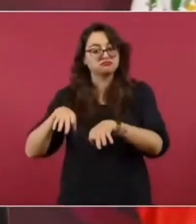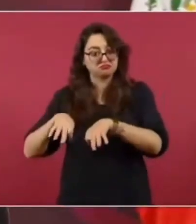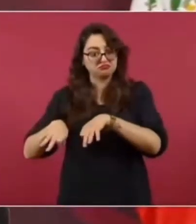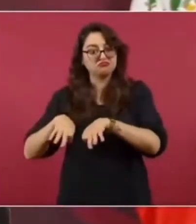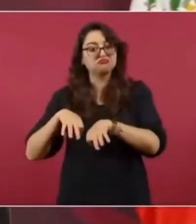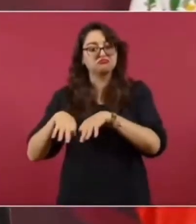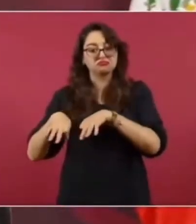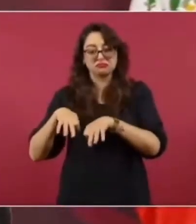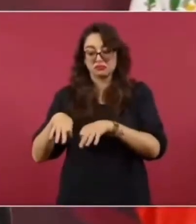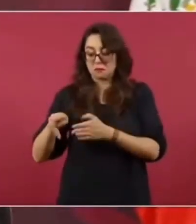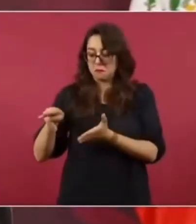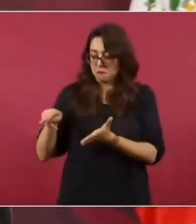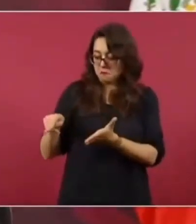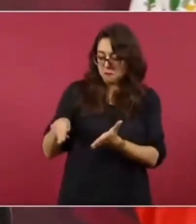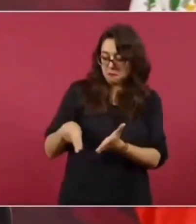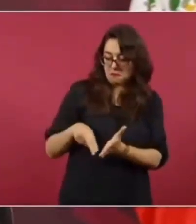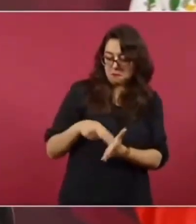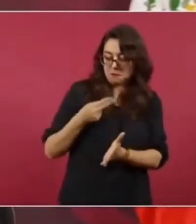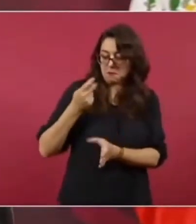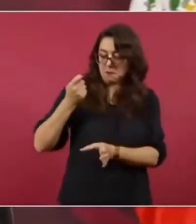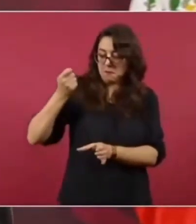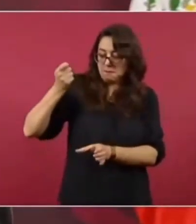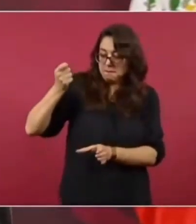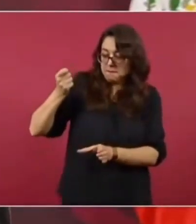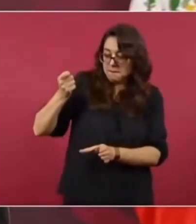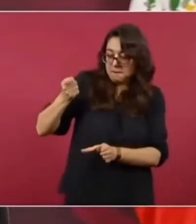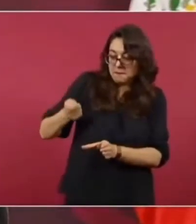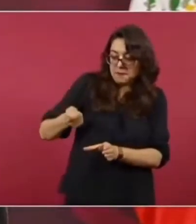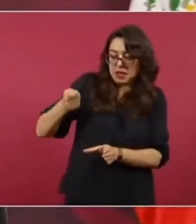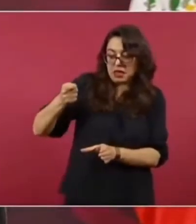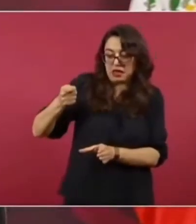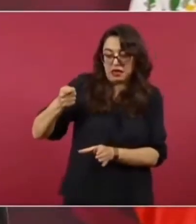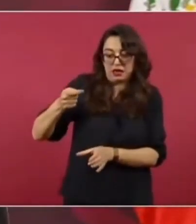y y y y y y